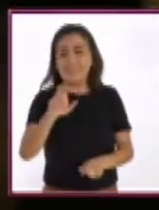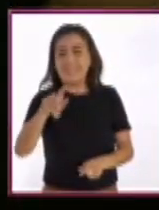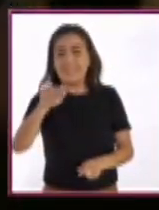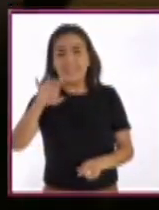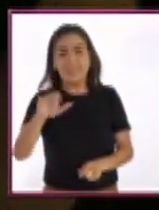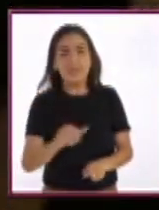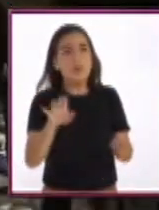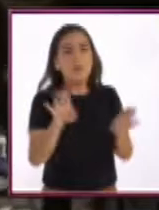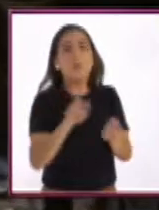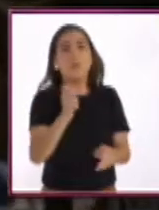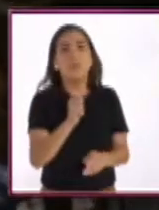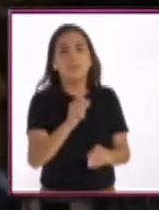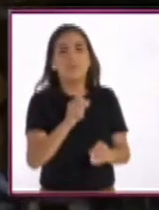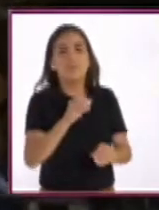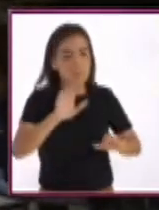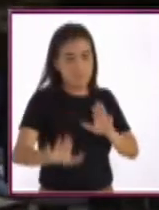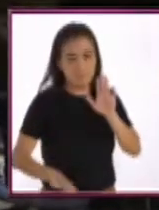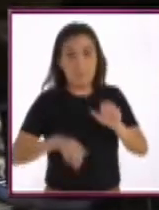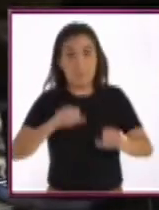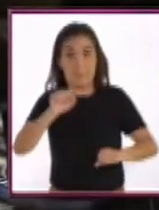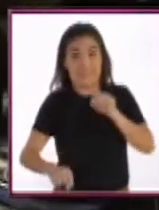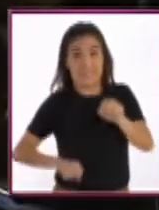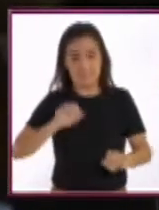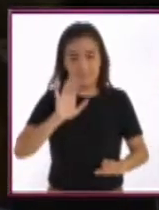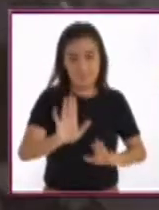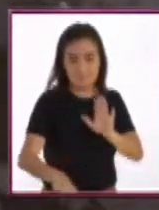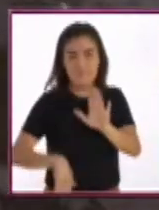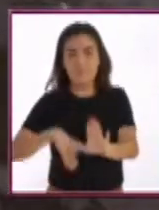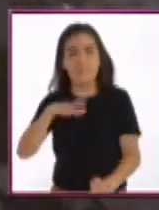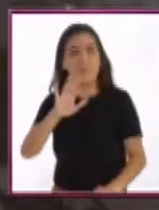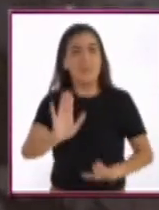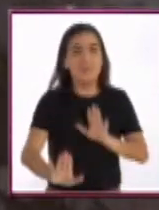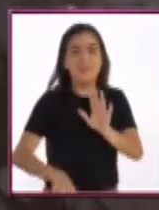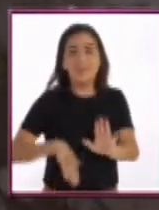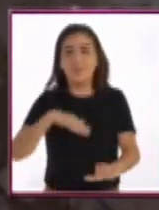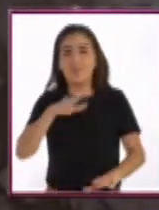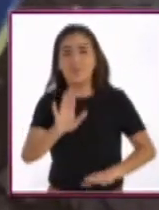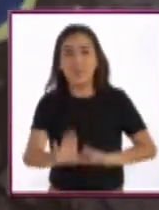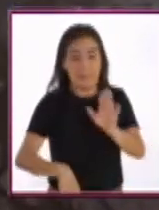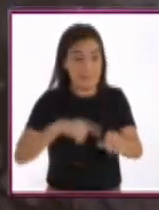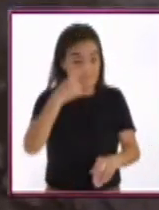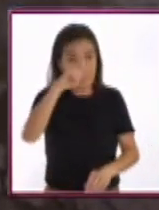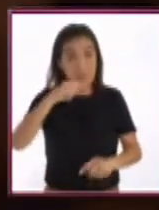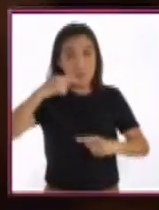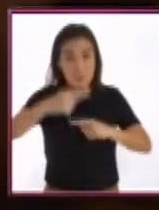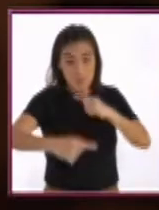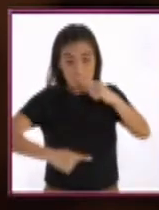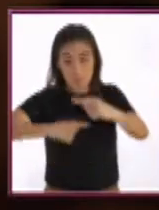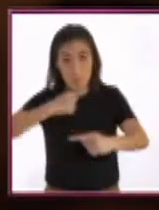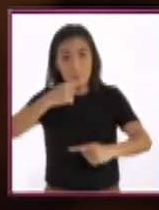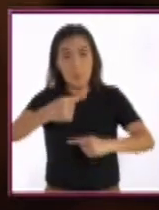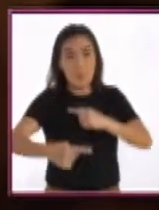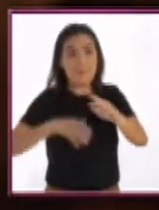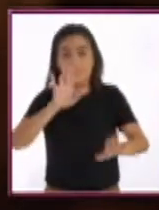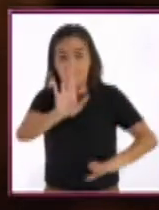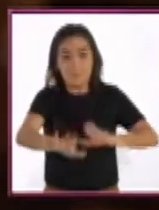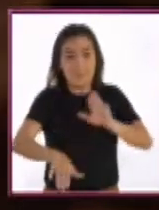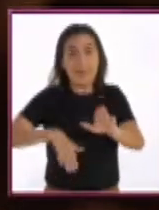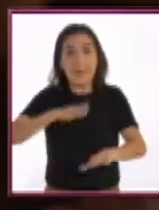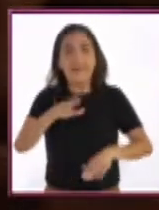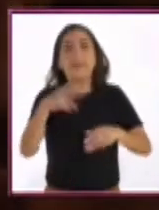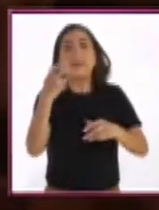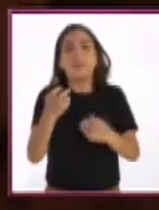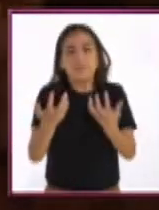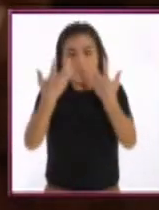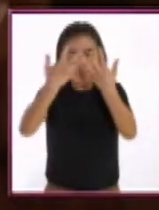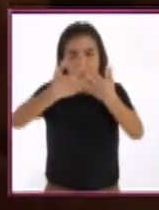primera es energía cinética, que se genera por medio de unas bicicletas. Esas bicicletas generan la energía que a su vez, bueno, va